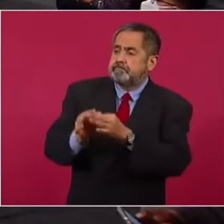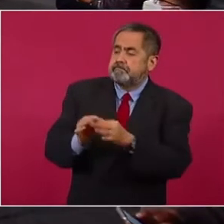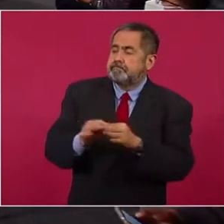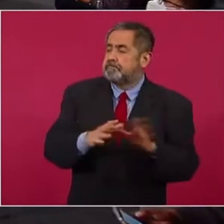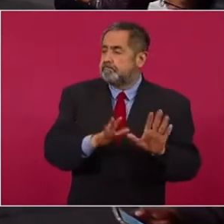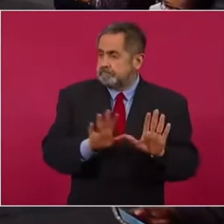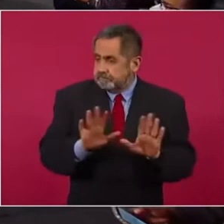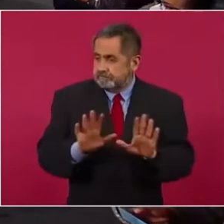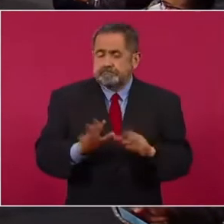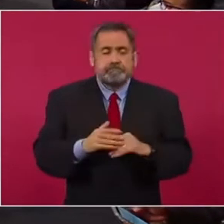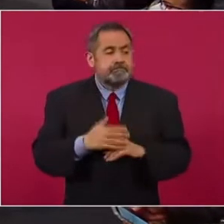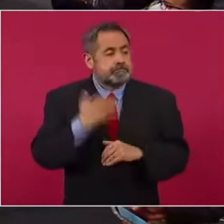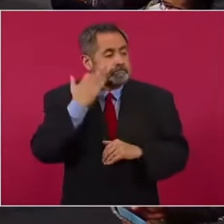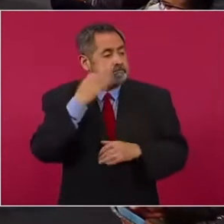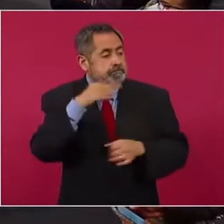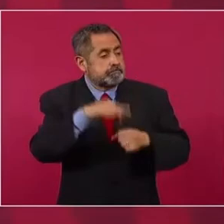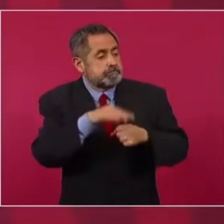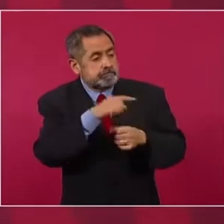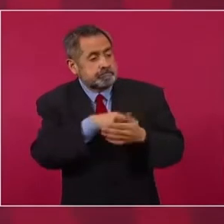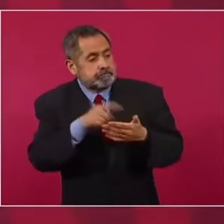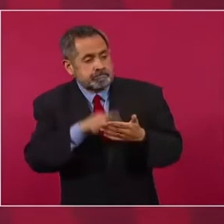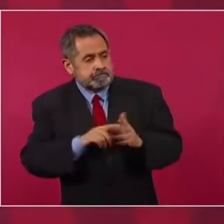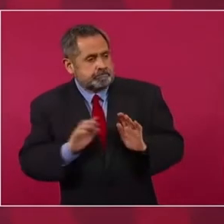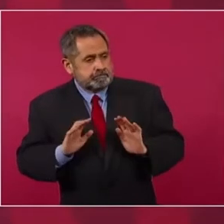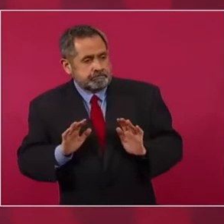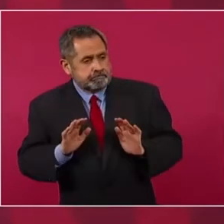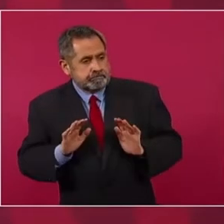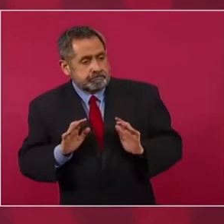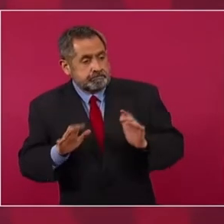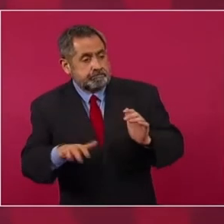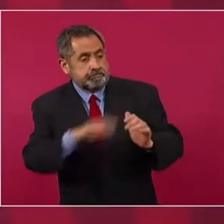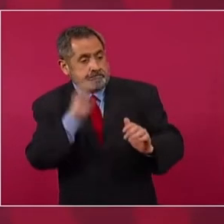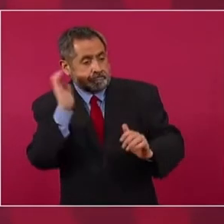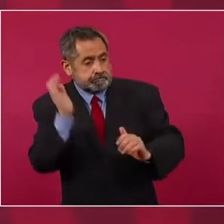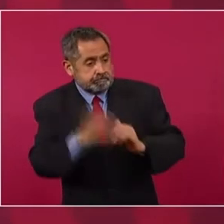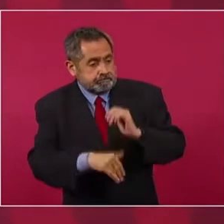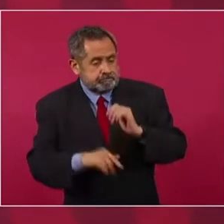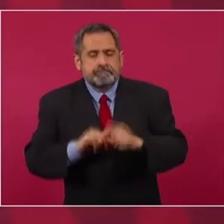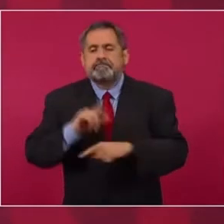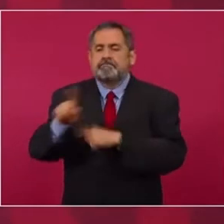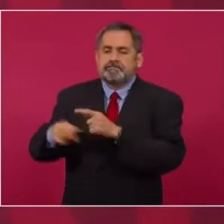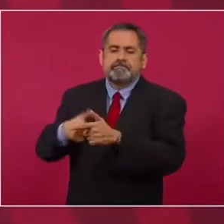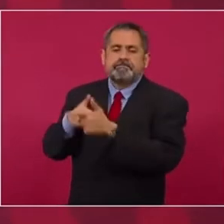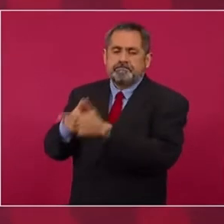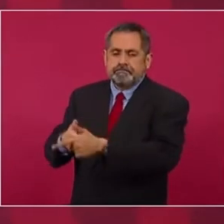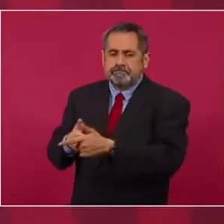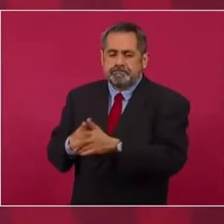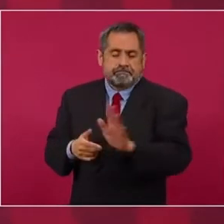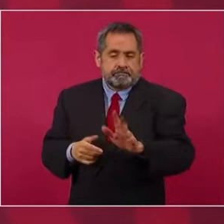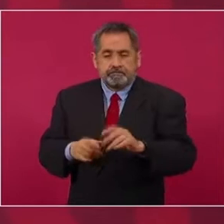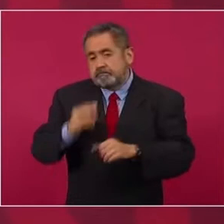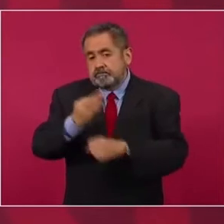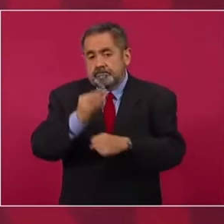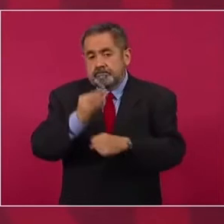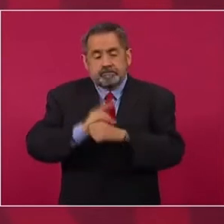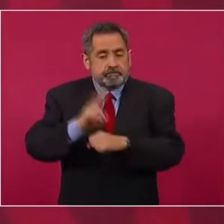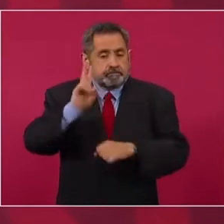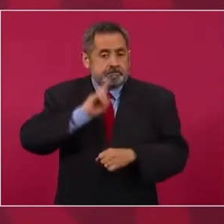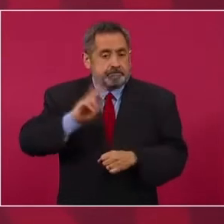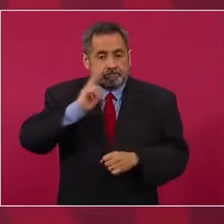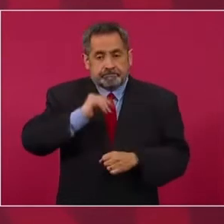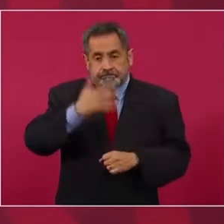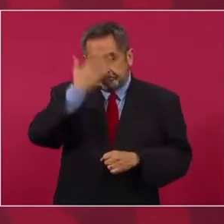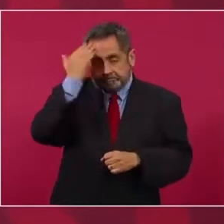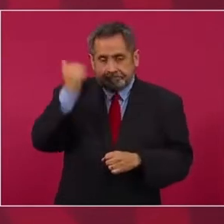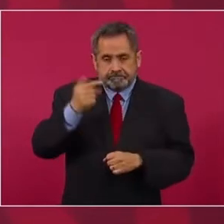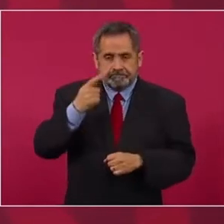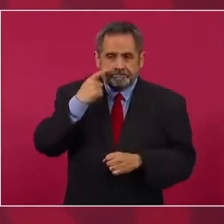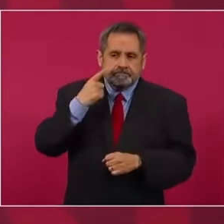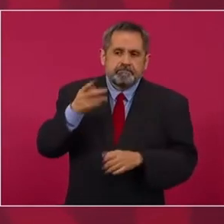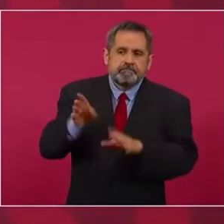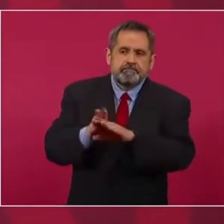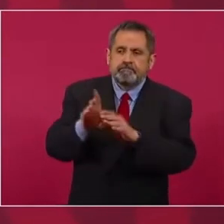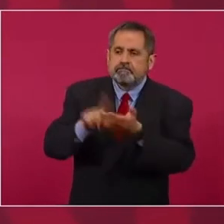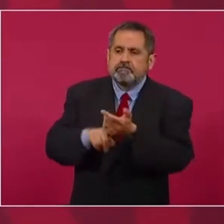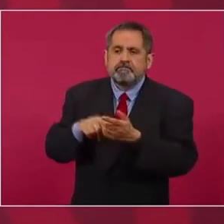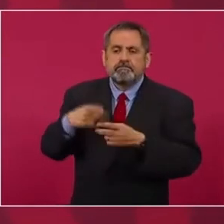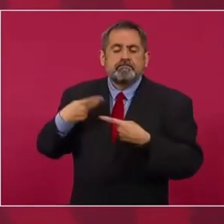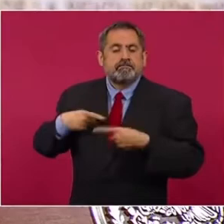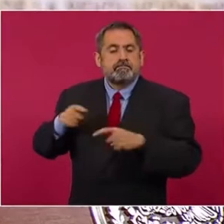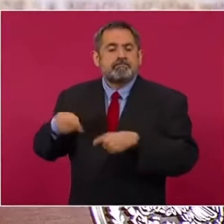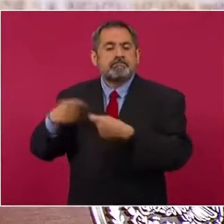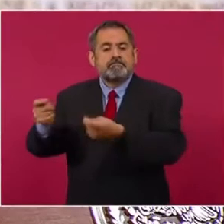necesario lo vamos a hacer para que le llegue el apoyo a la gente